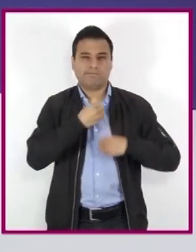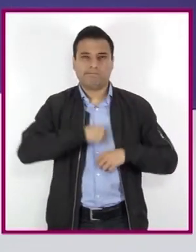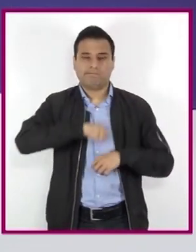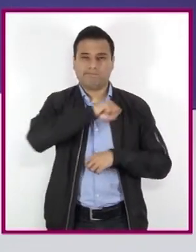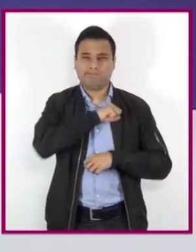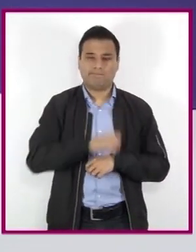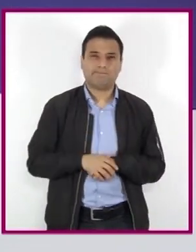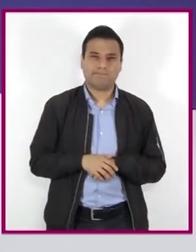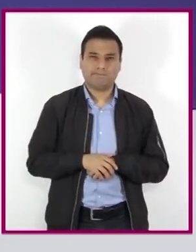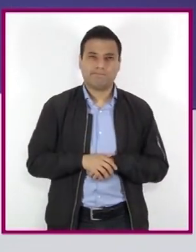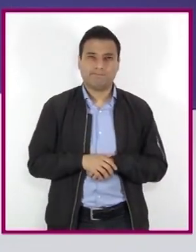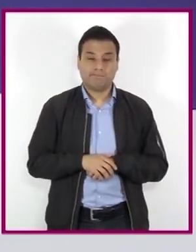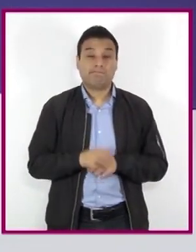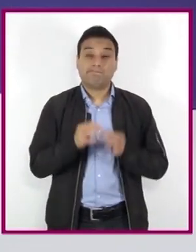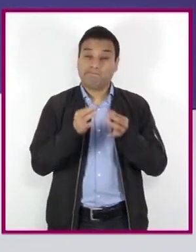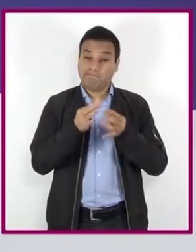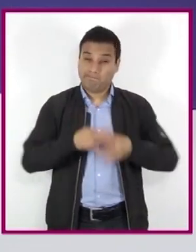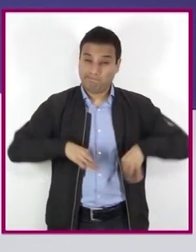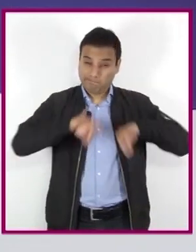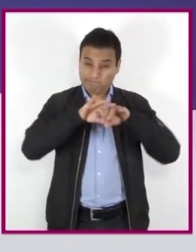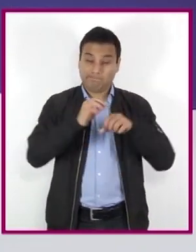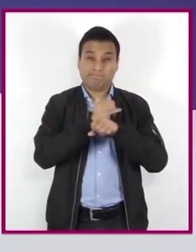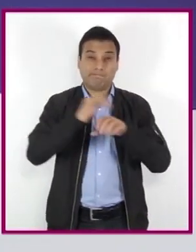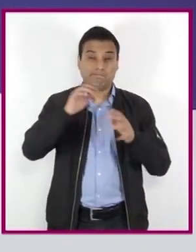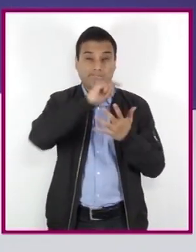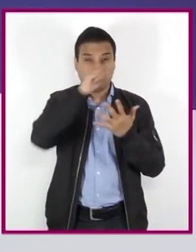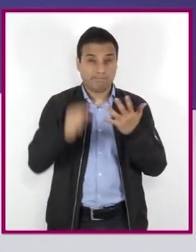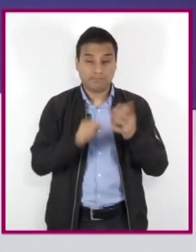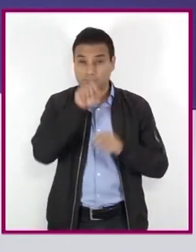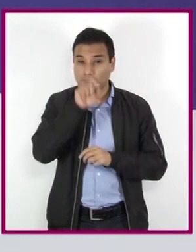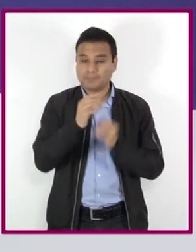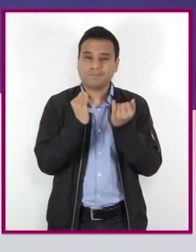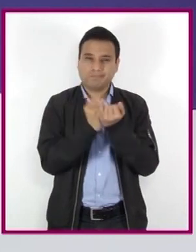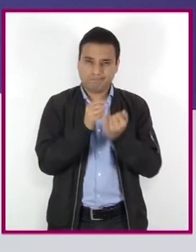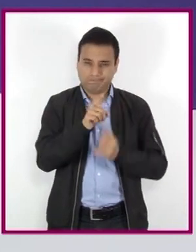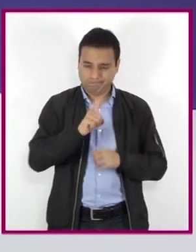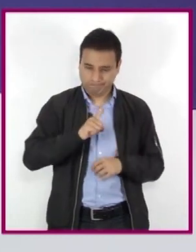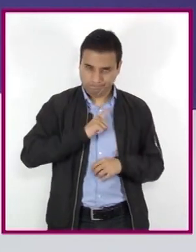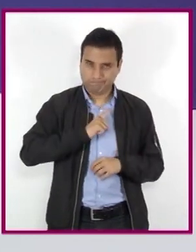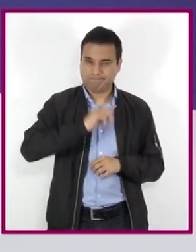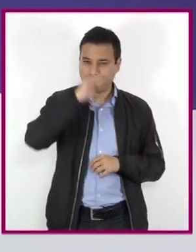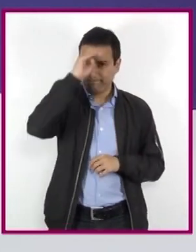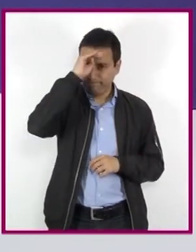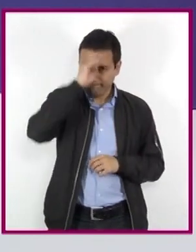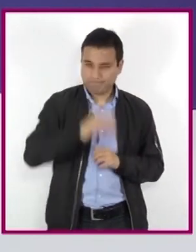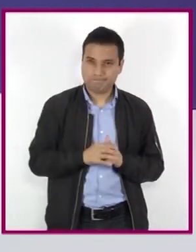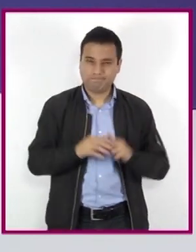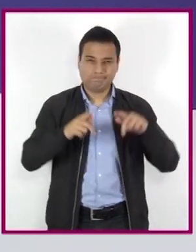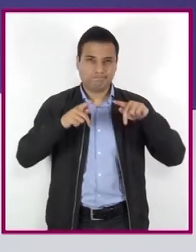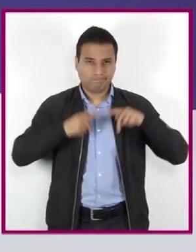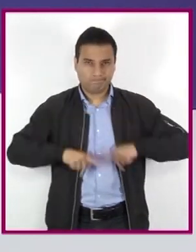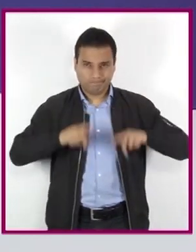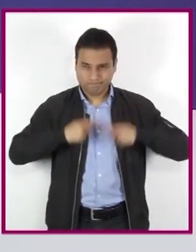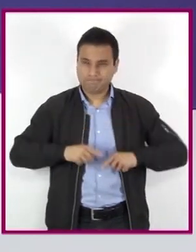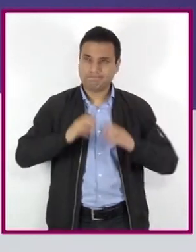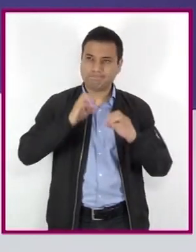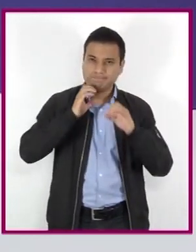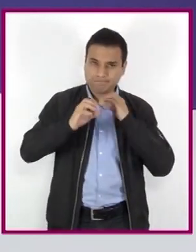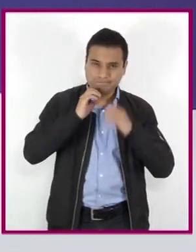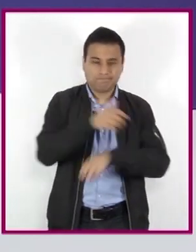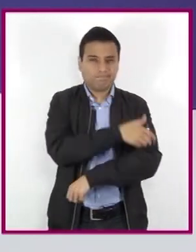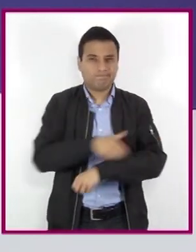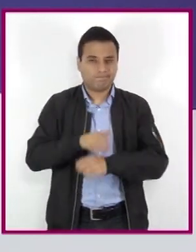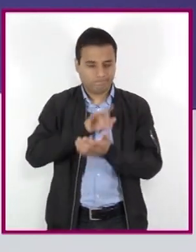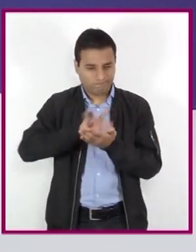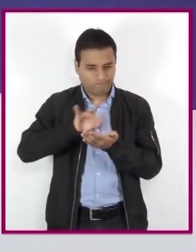embargo, no solo es importante la información, también la reflexión, la comunicación y sobre todo el apoyo familiar.